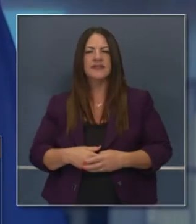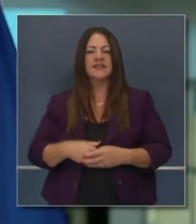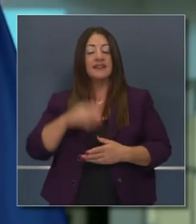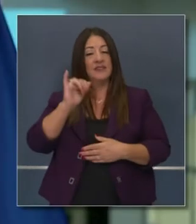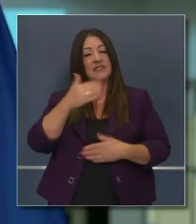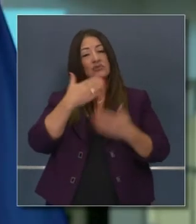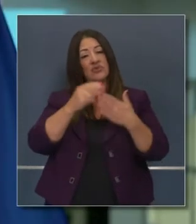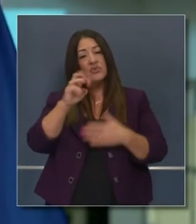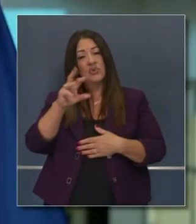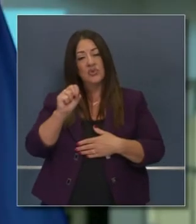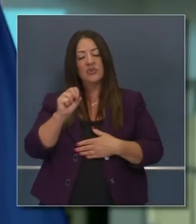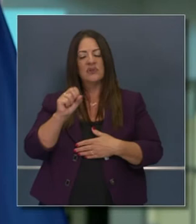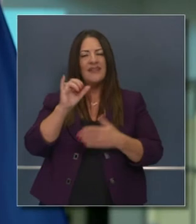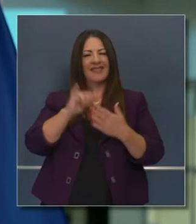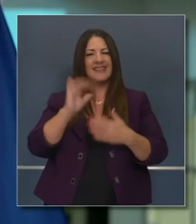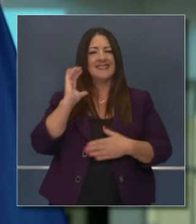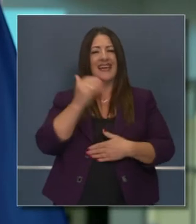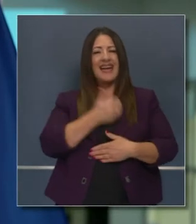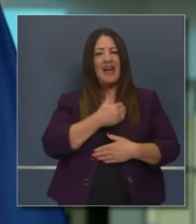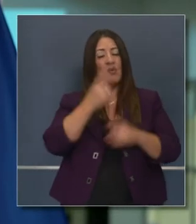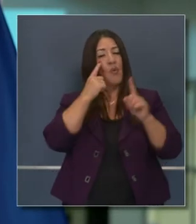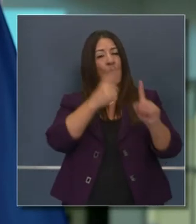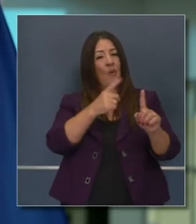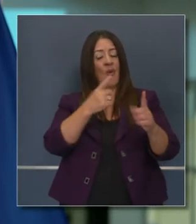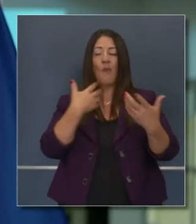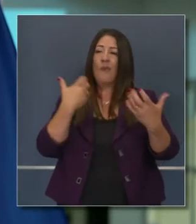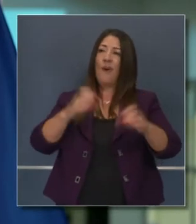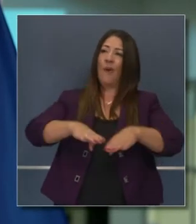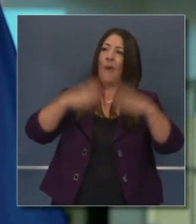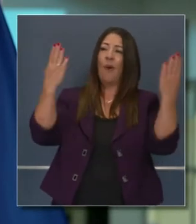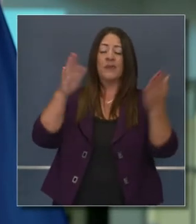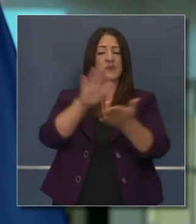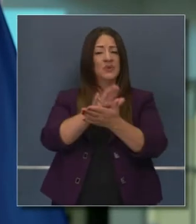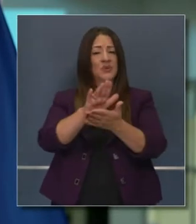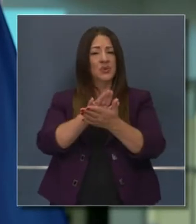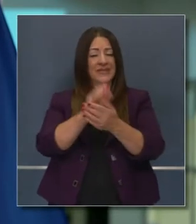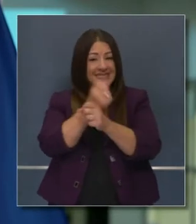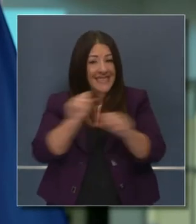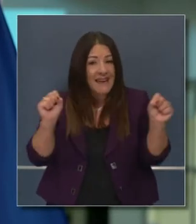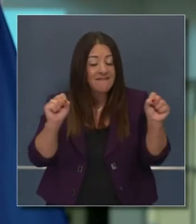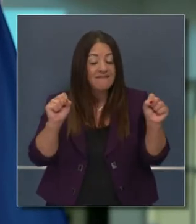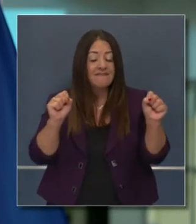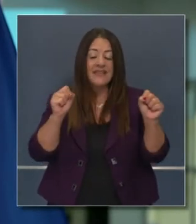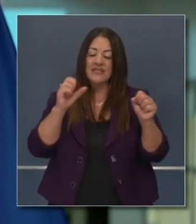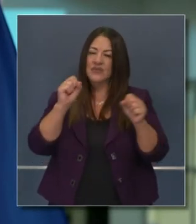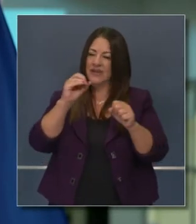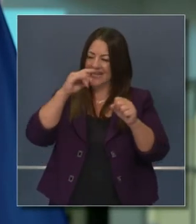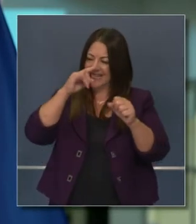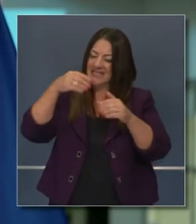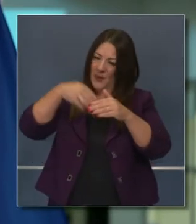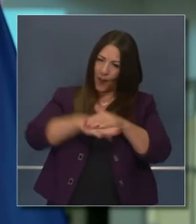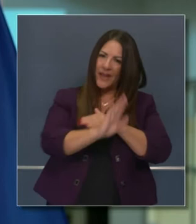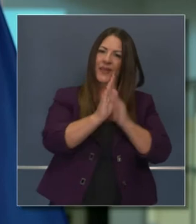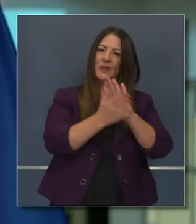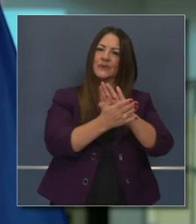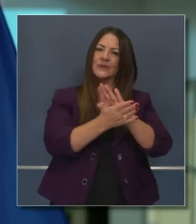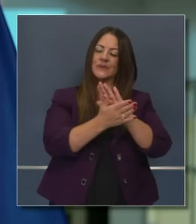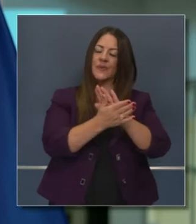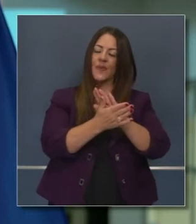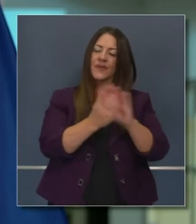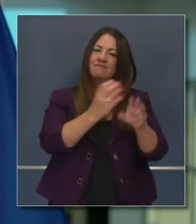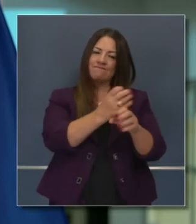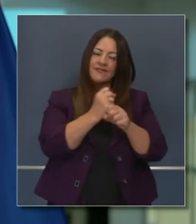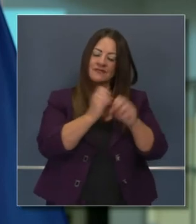avanzando en nuestra causa colectiva, de acercarnos a una reapertura de nuestras escuelas sin peligro para educación en persona.